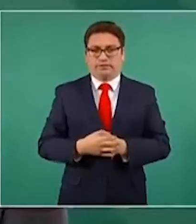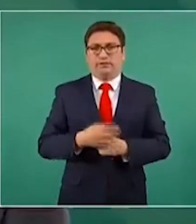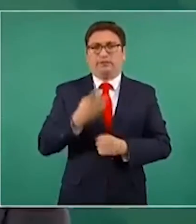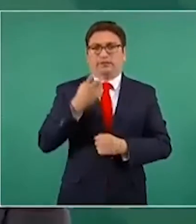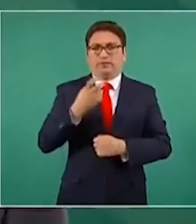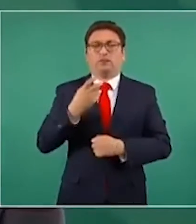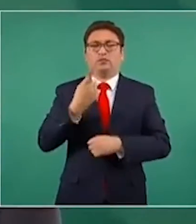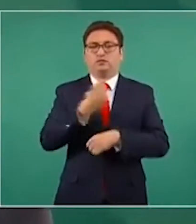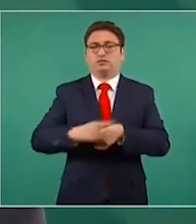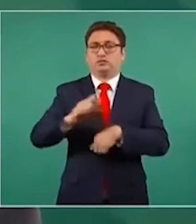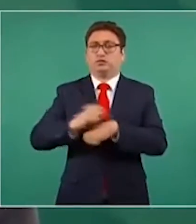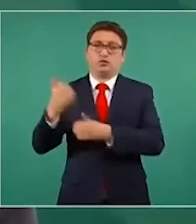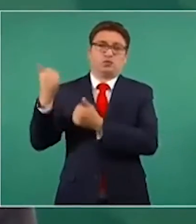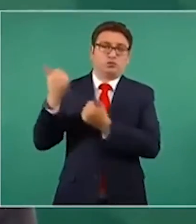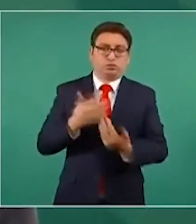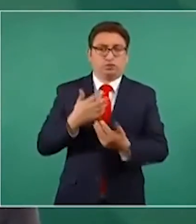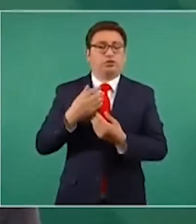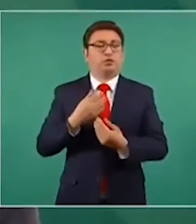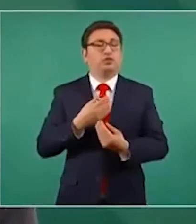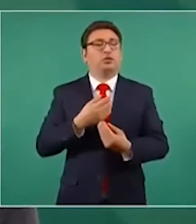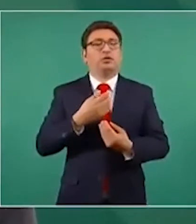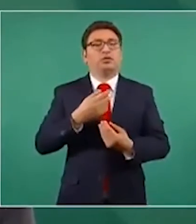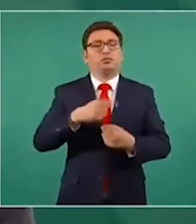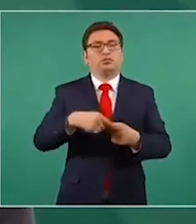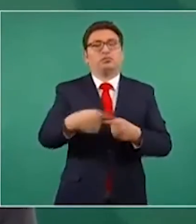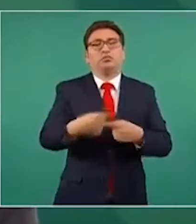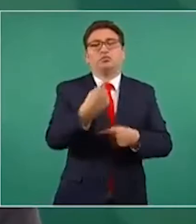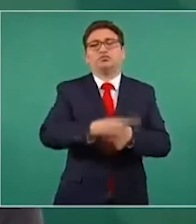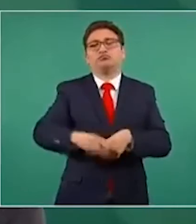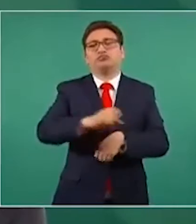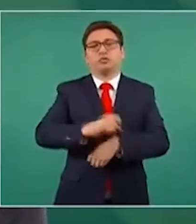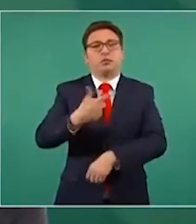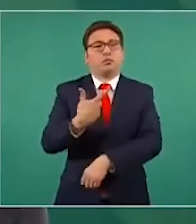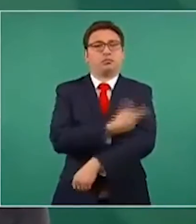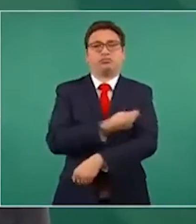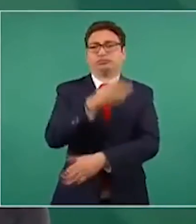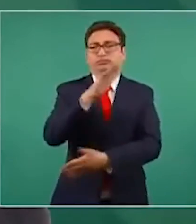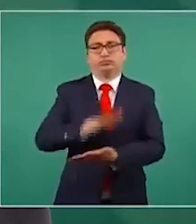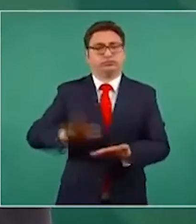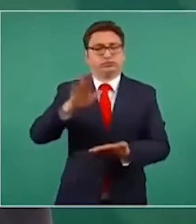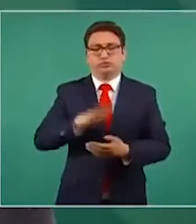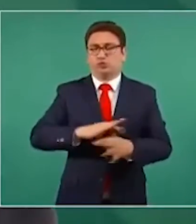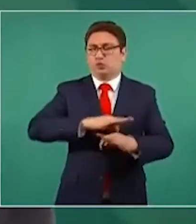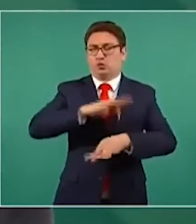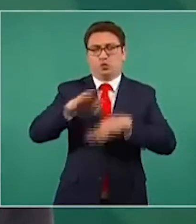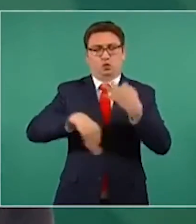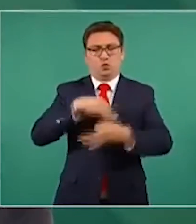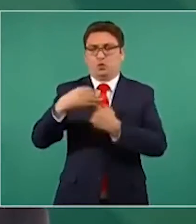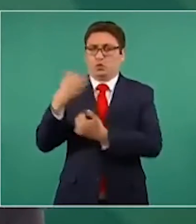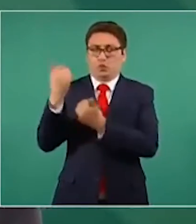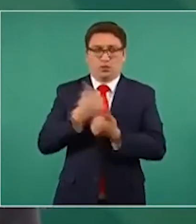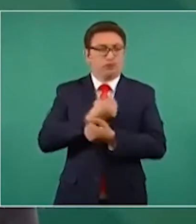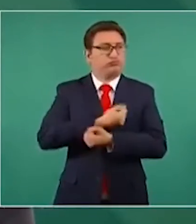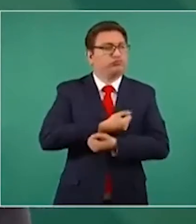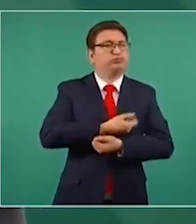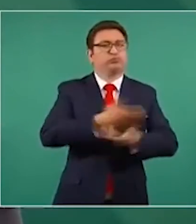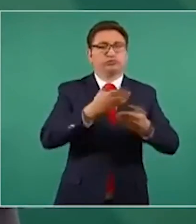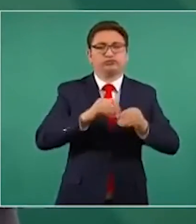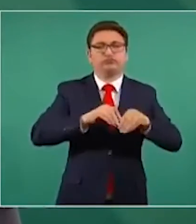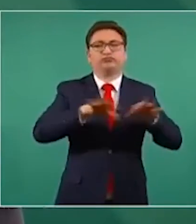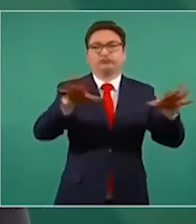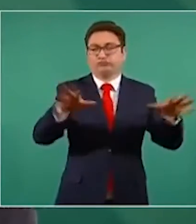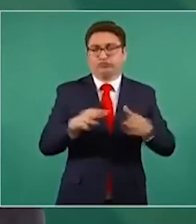llega cada semana se está terminando de poner a la semana siguiente. Todo lo que llega se distribuye y se pone, no hay